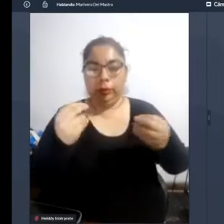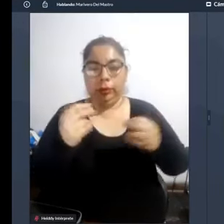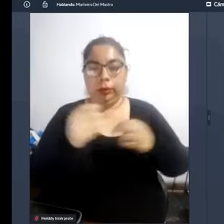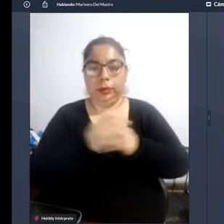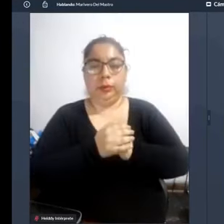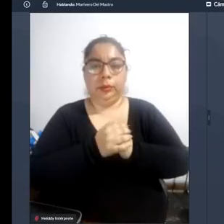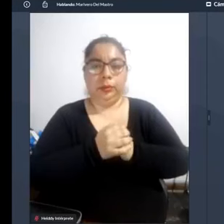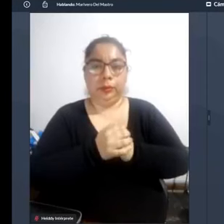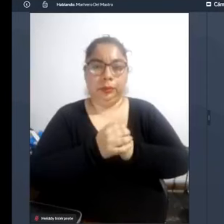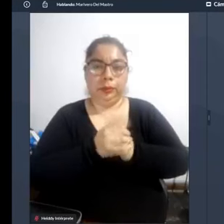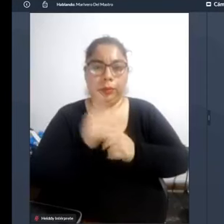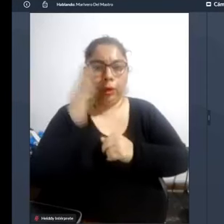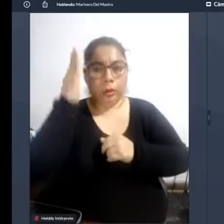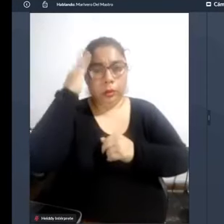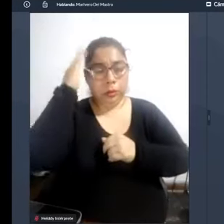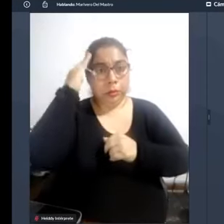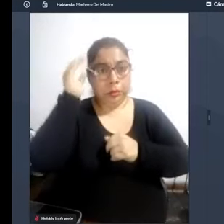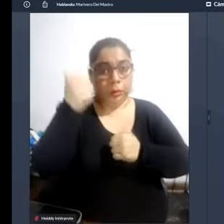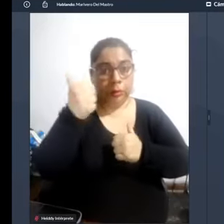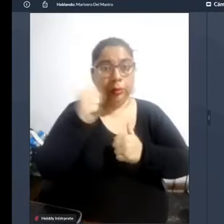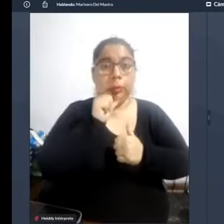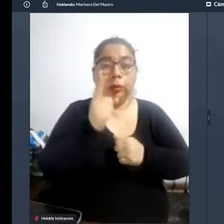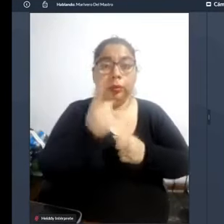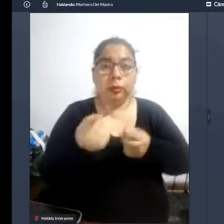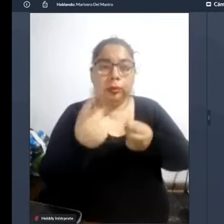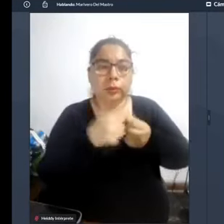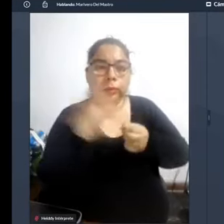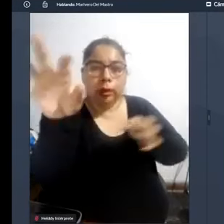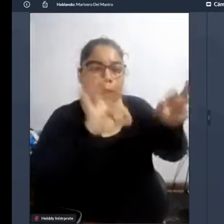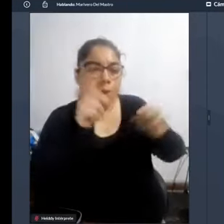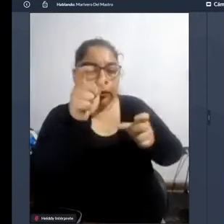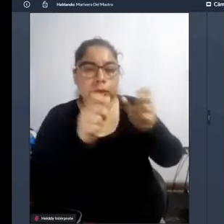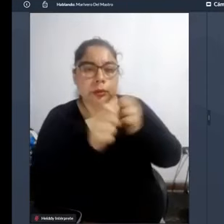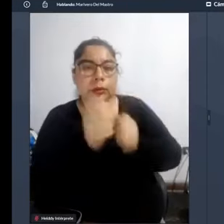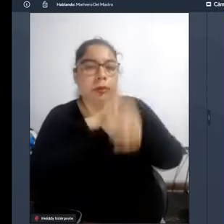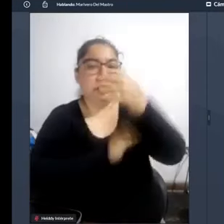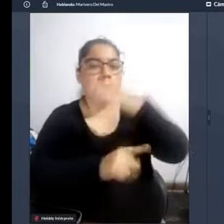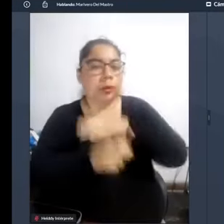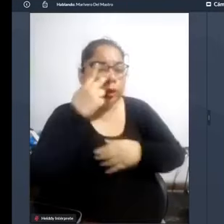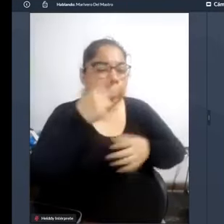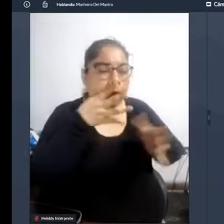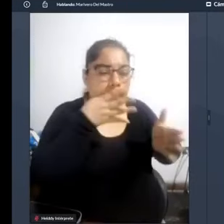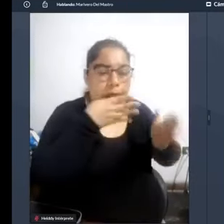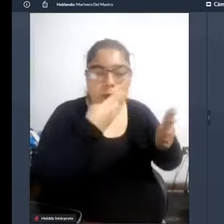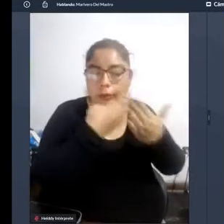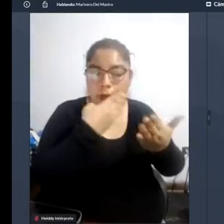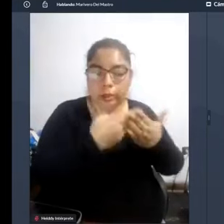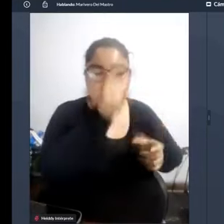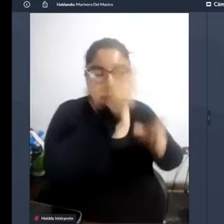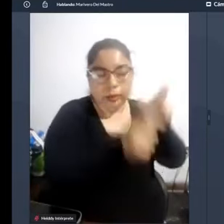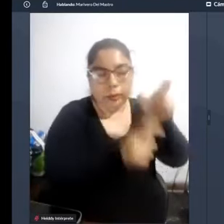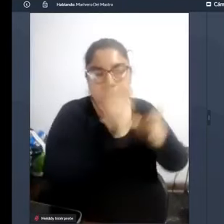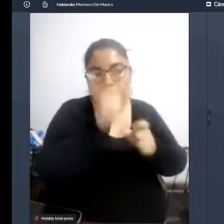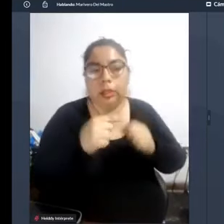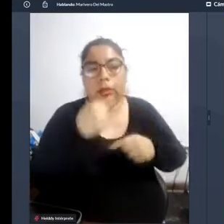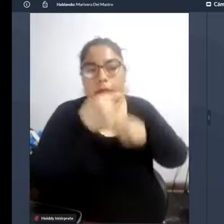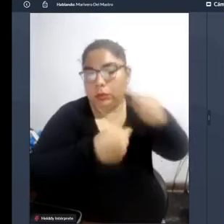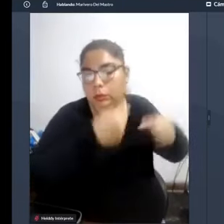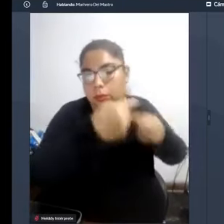el conocimiento técnico pero si no involucramos a las personas con discapacidad que son las que enfrentan las barreras en el día a día